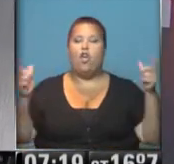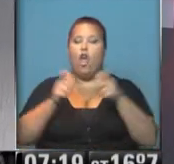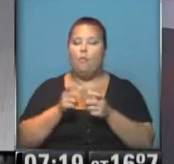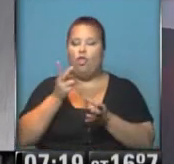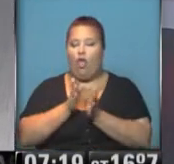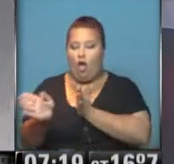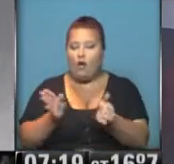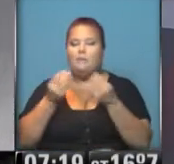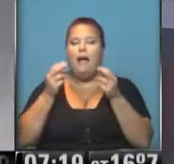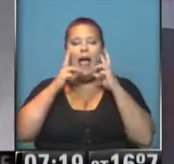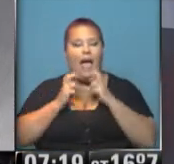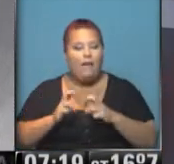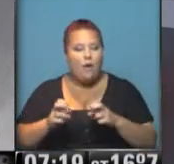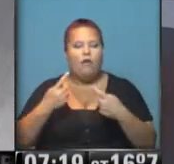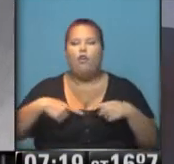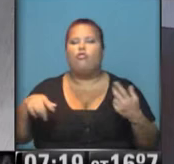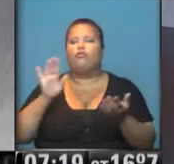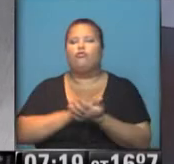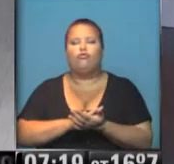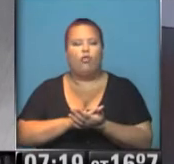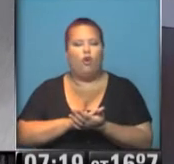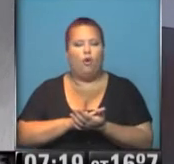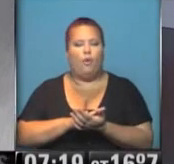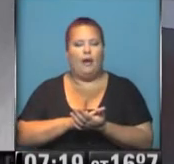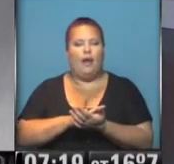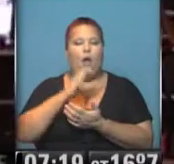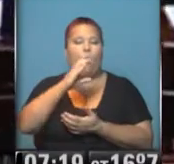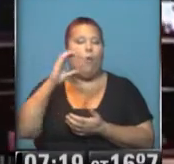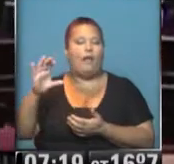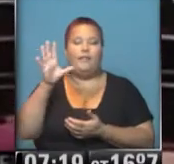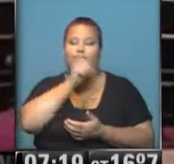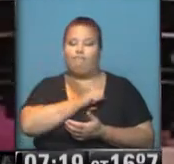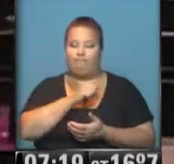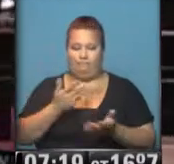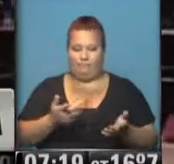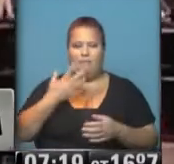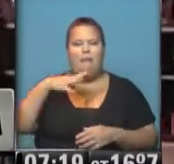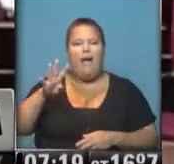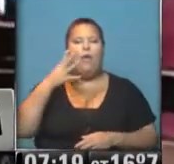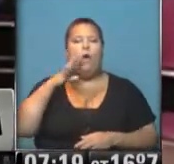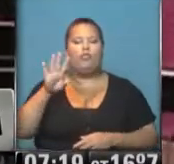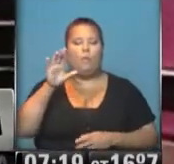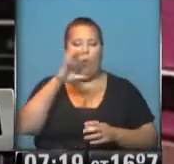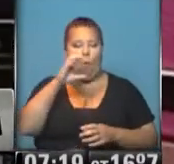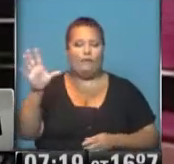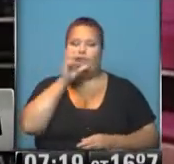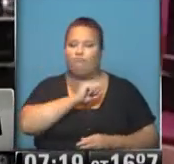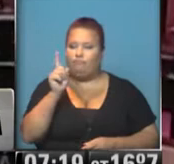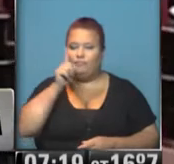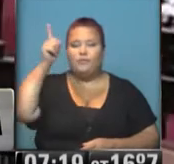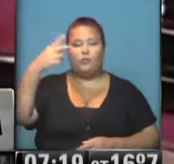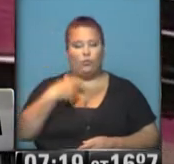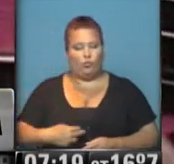bicameral para investigar todo lo que tiene que ver con cuentas no declaradas. Claro, más de 4.000 cuentas no declaradas de argentinos